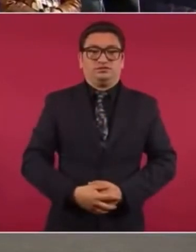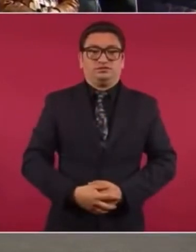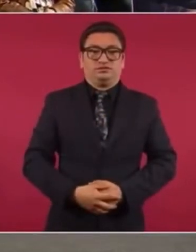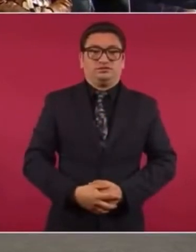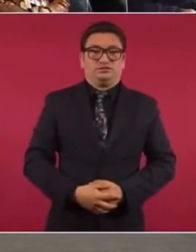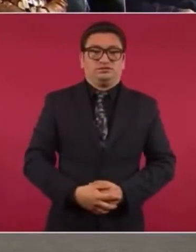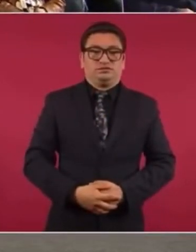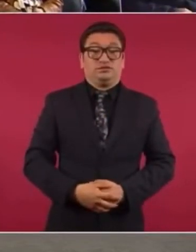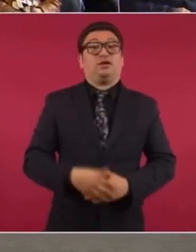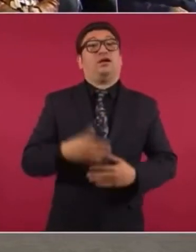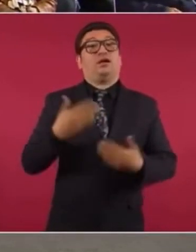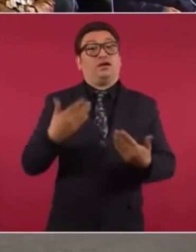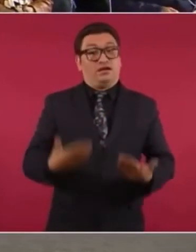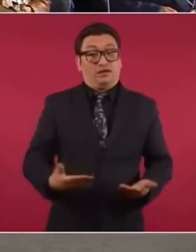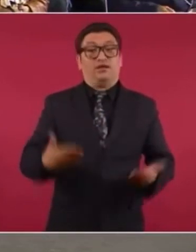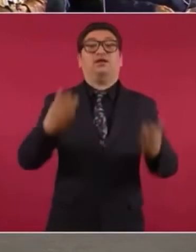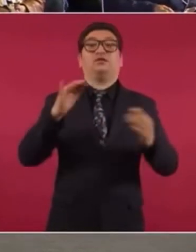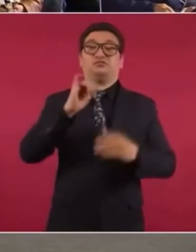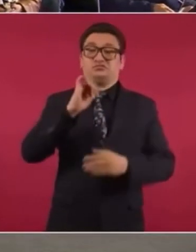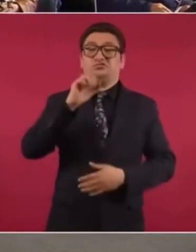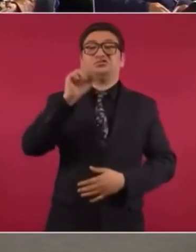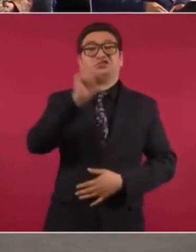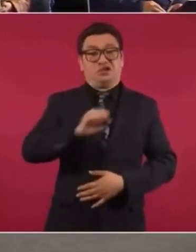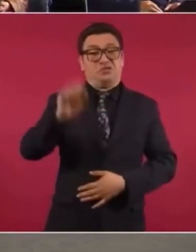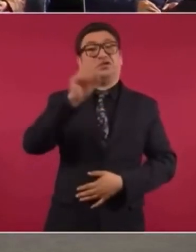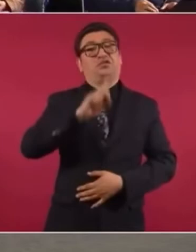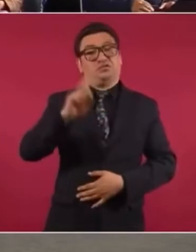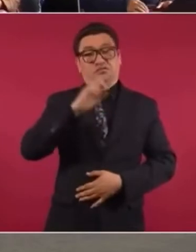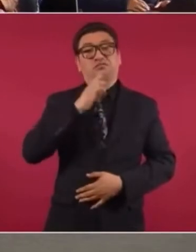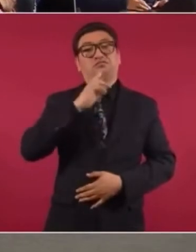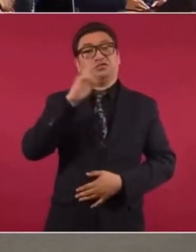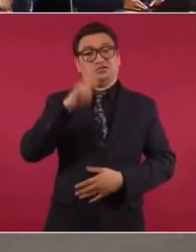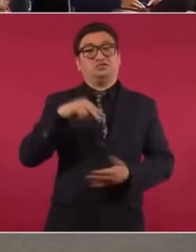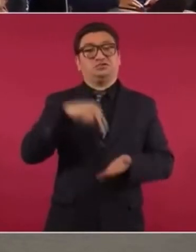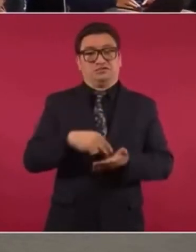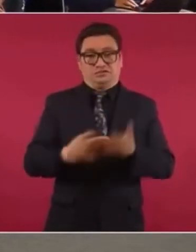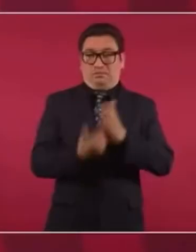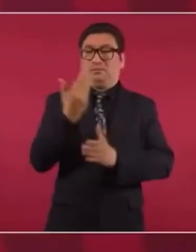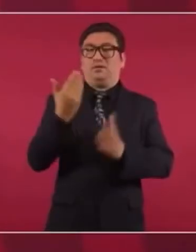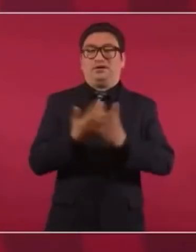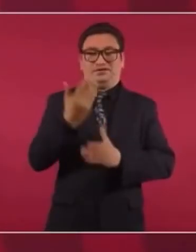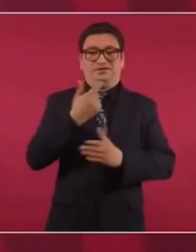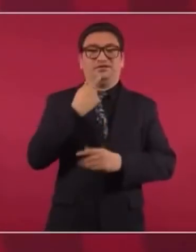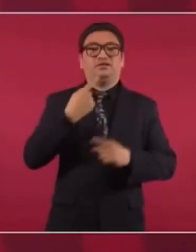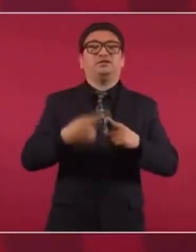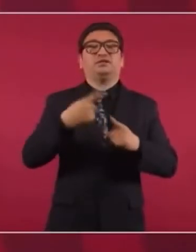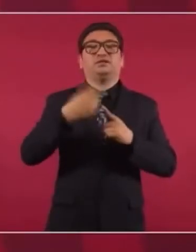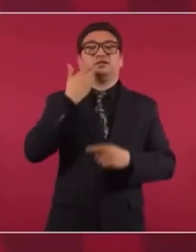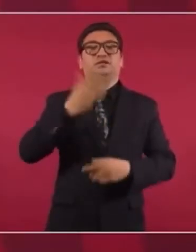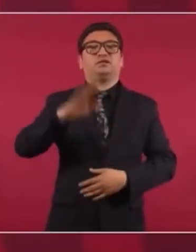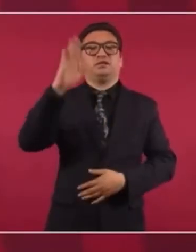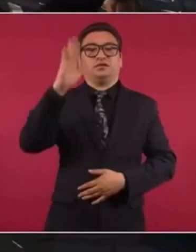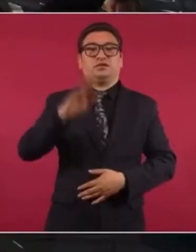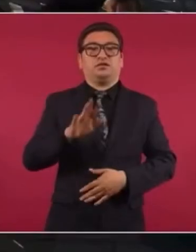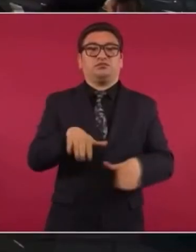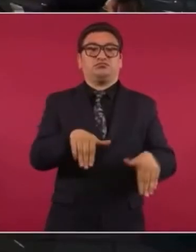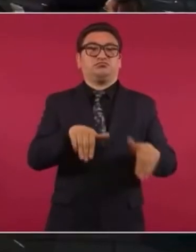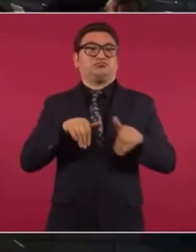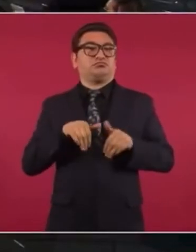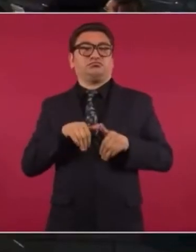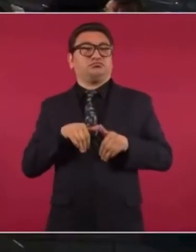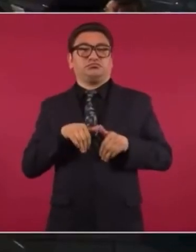Ah, pues va a haber mañanera, sábados y domingos. A ver, que levanten la mano los que se abstienen.